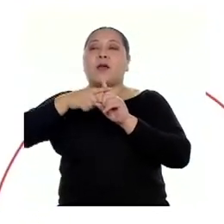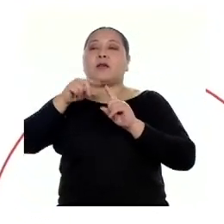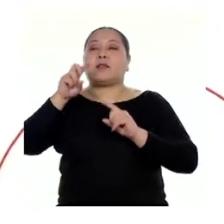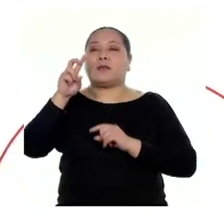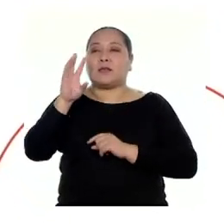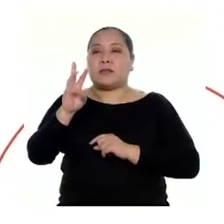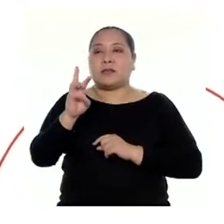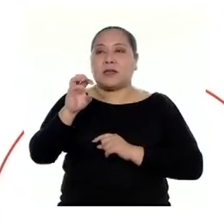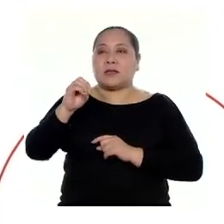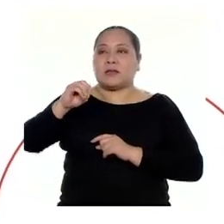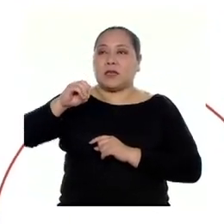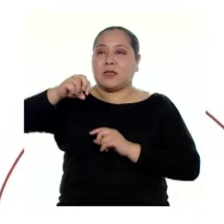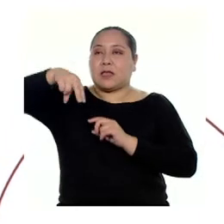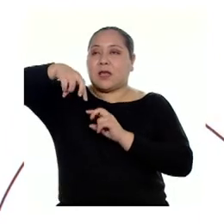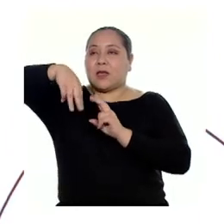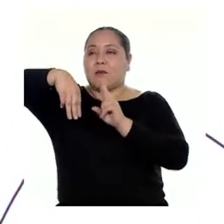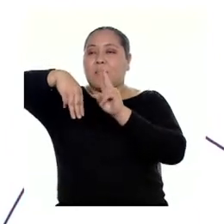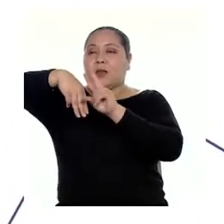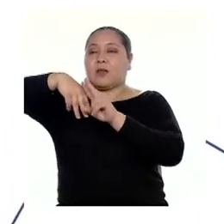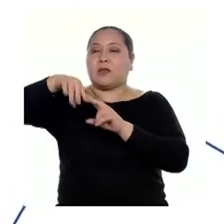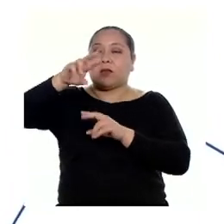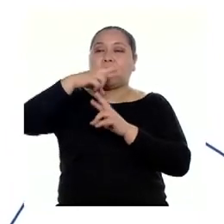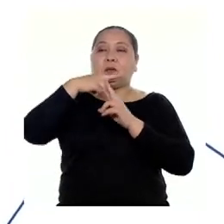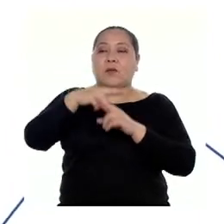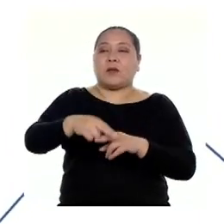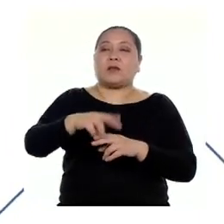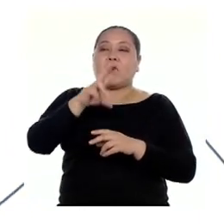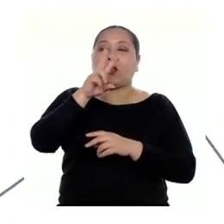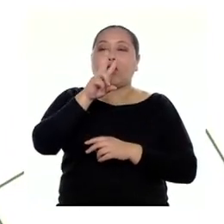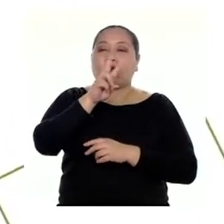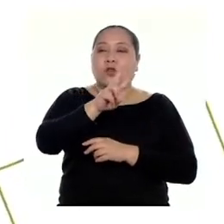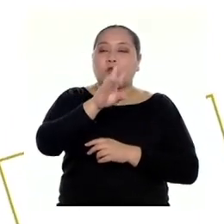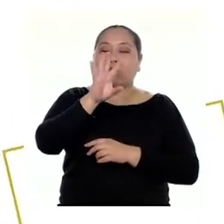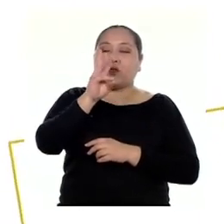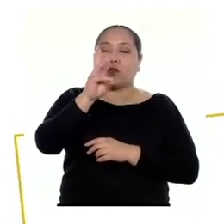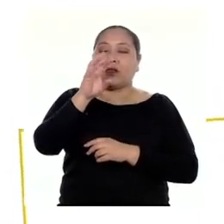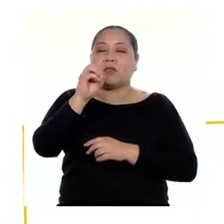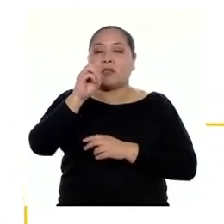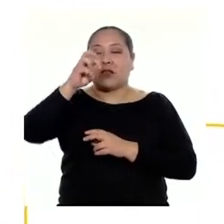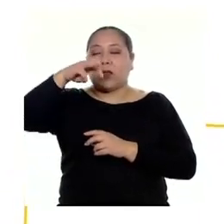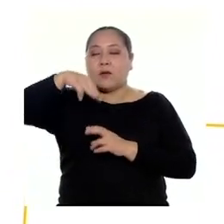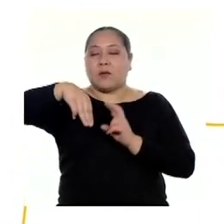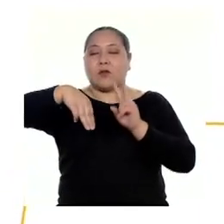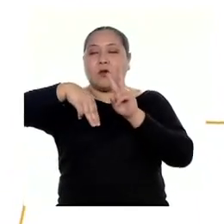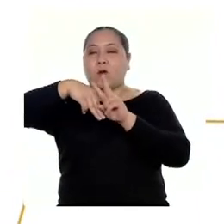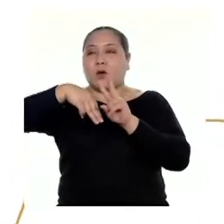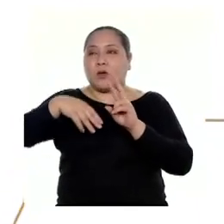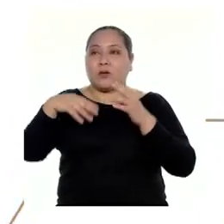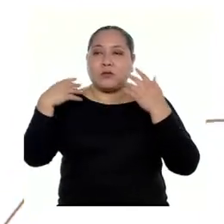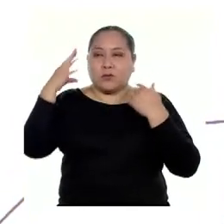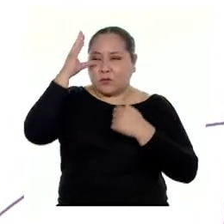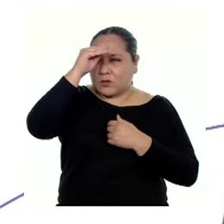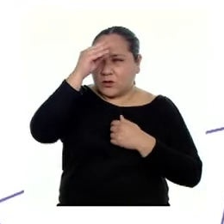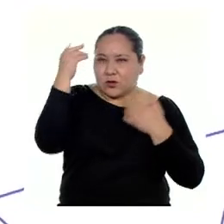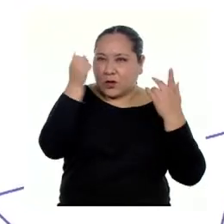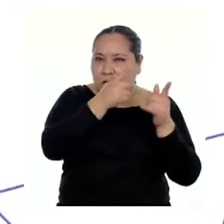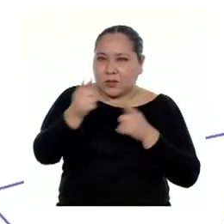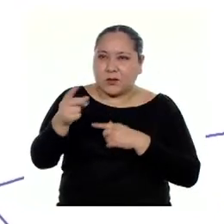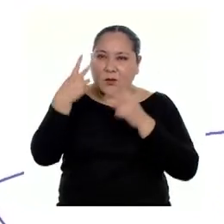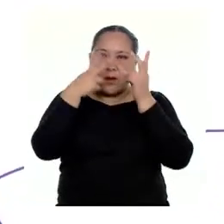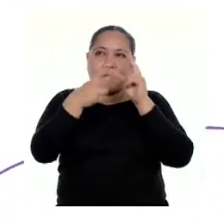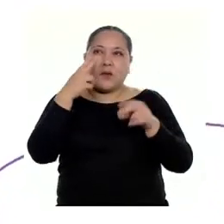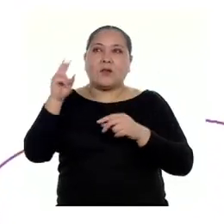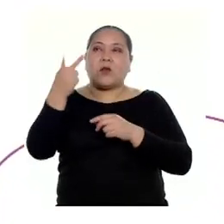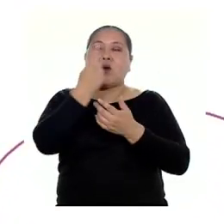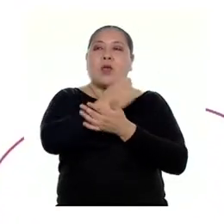nuestra área final, 260 metros cuadrados. Chicas y chicos, ¿listos para ver cuál es el segundo